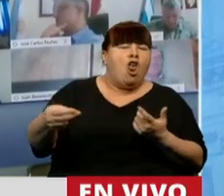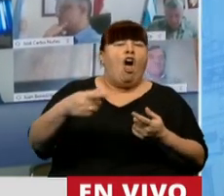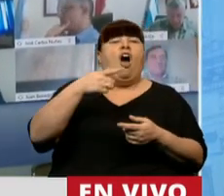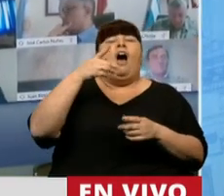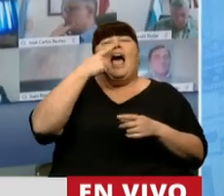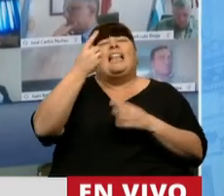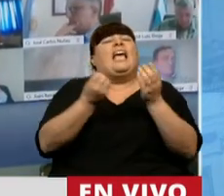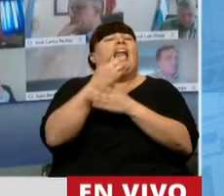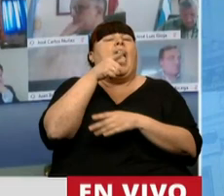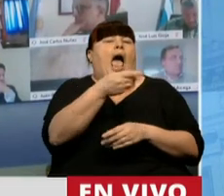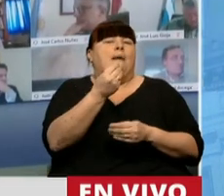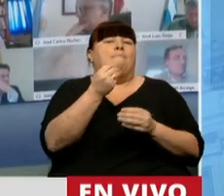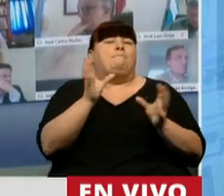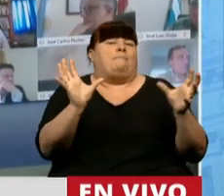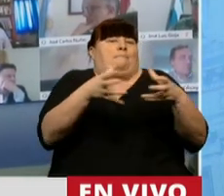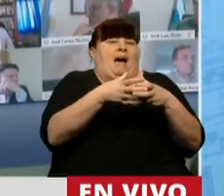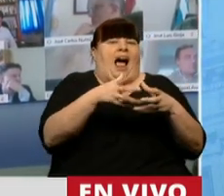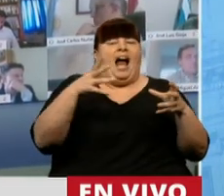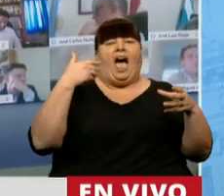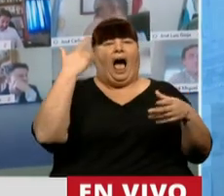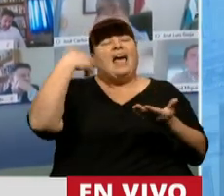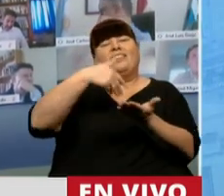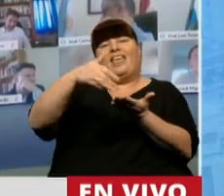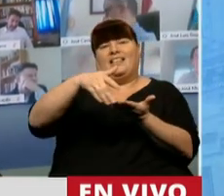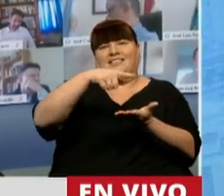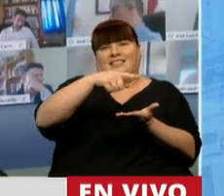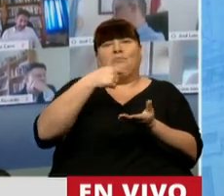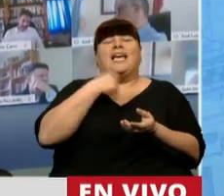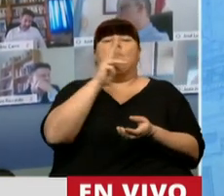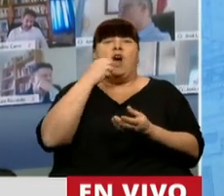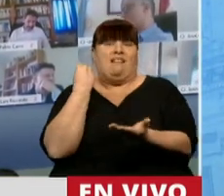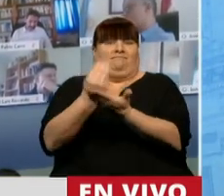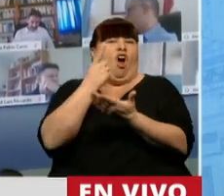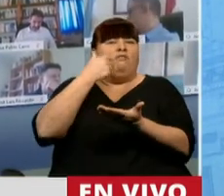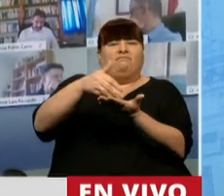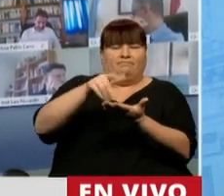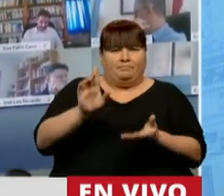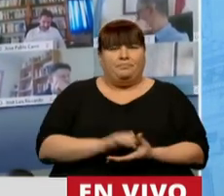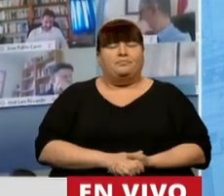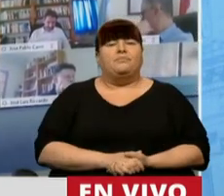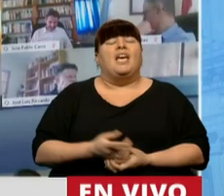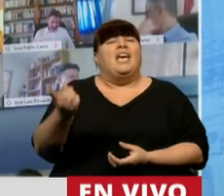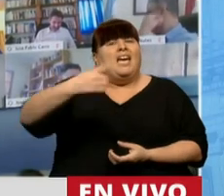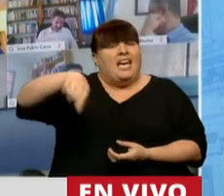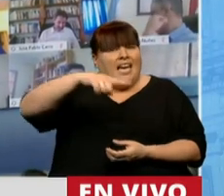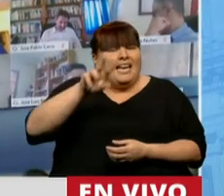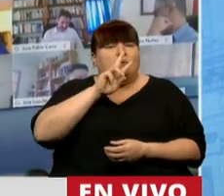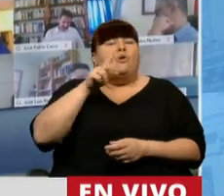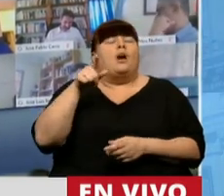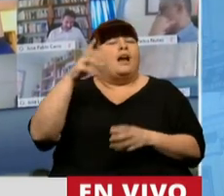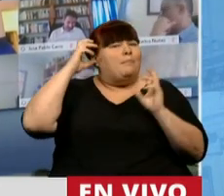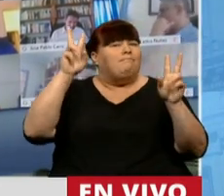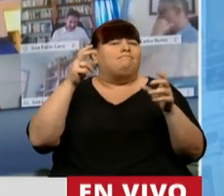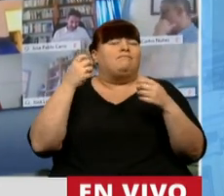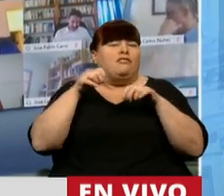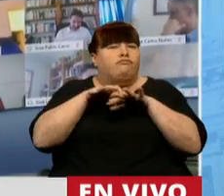los intereses creados por las castas repudiadas por nuestro despertar nacional. Ella, que había tenido una influencia